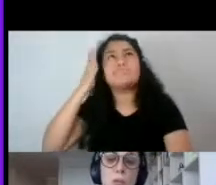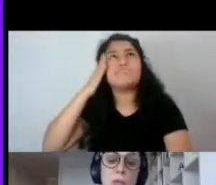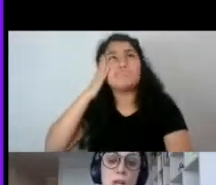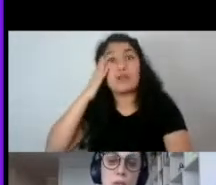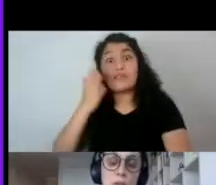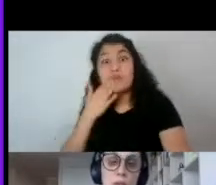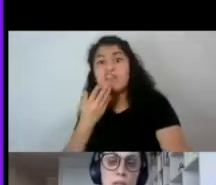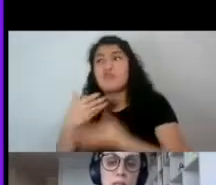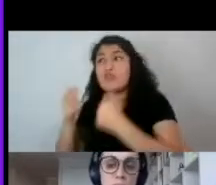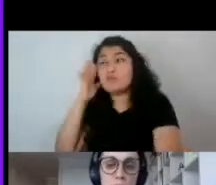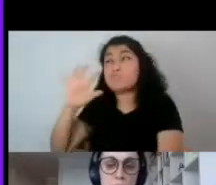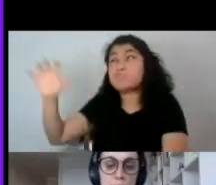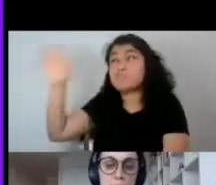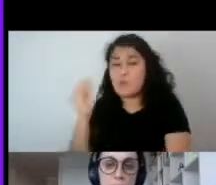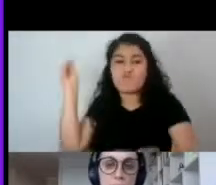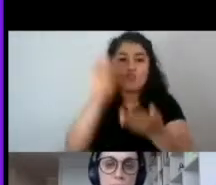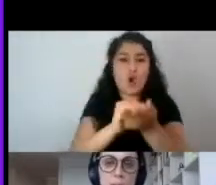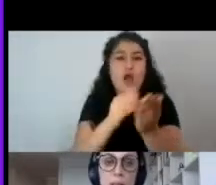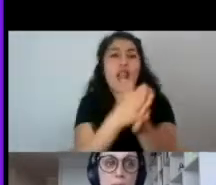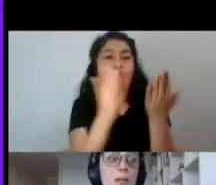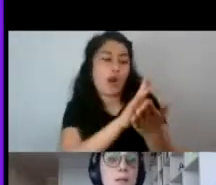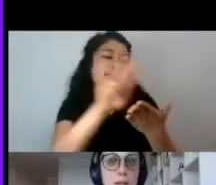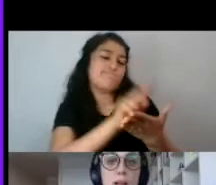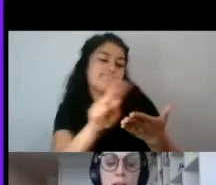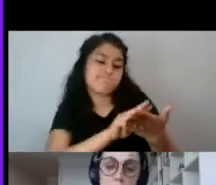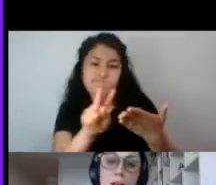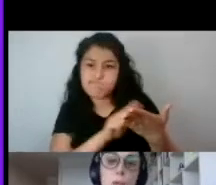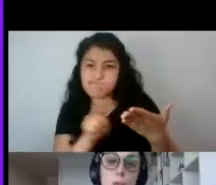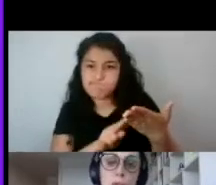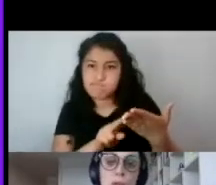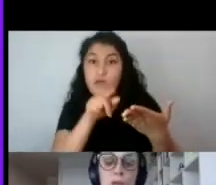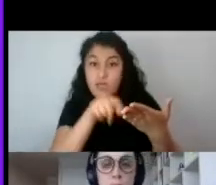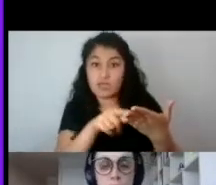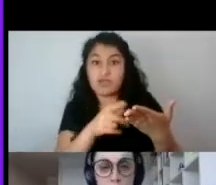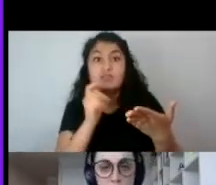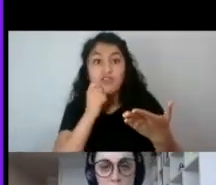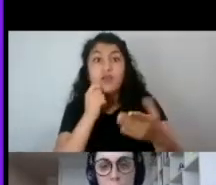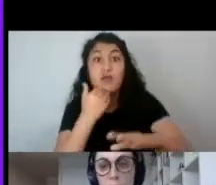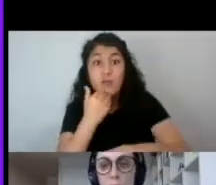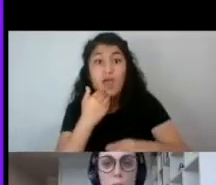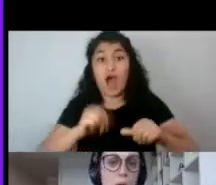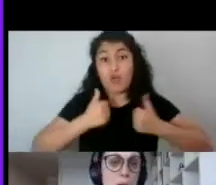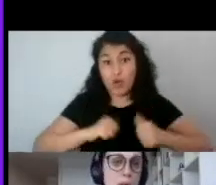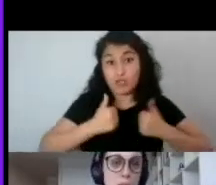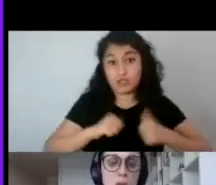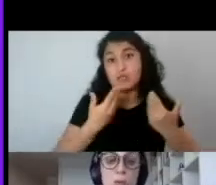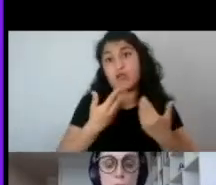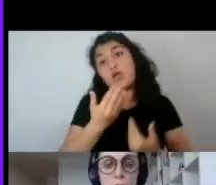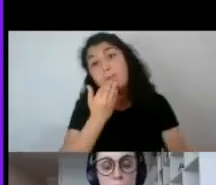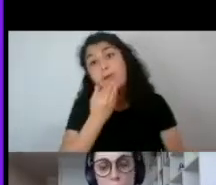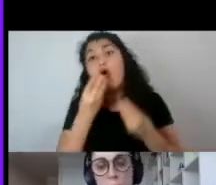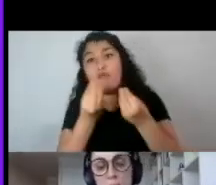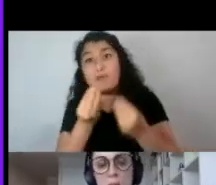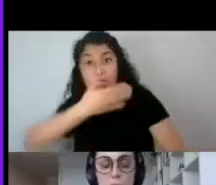reproduce en los textos literarios, que van a dar, por supuesto, a adolescentes y jóvenes, pero también, bueno, a nosotros,